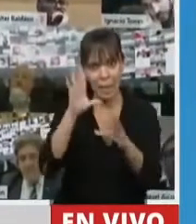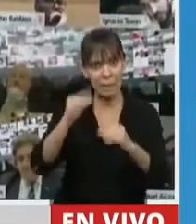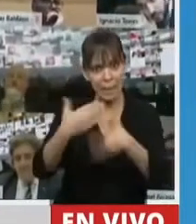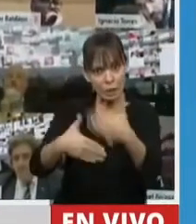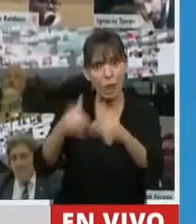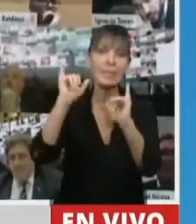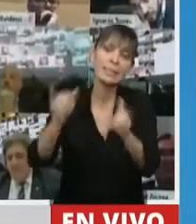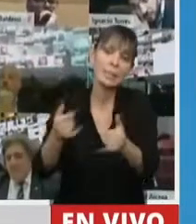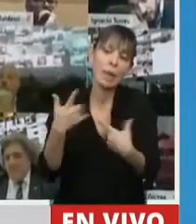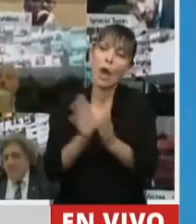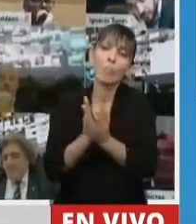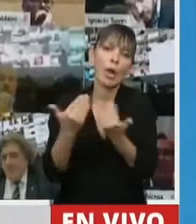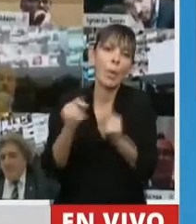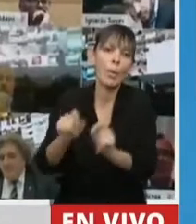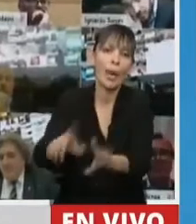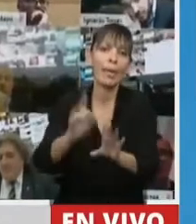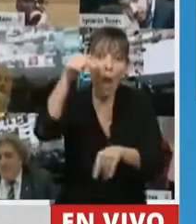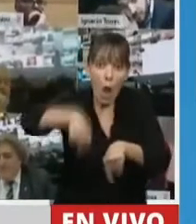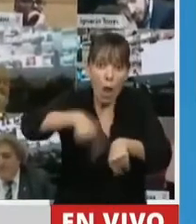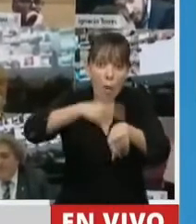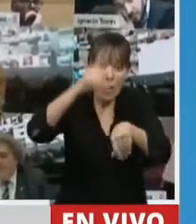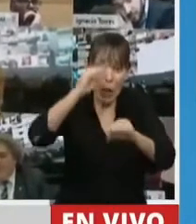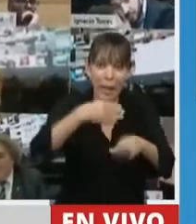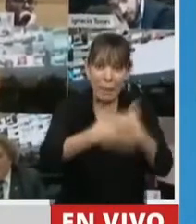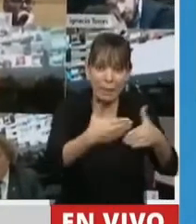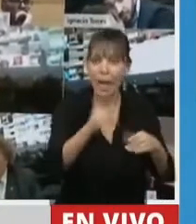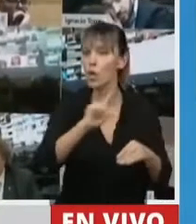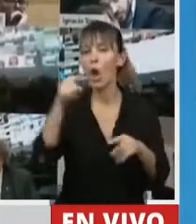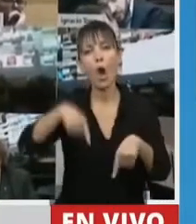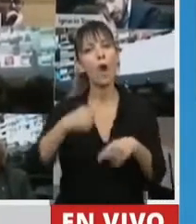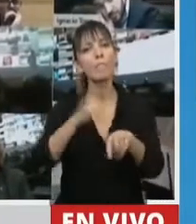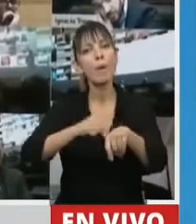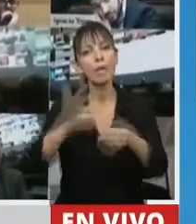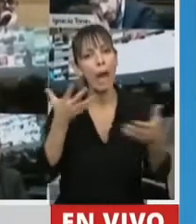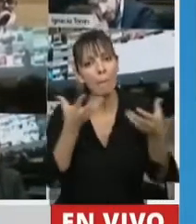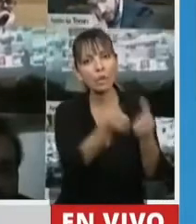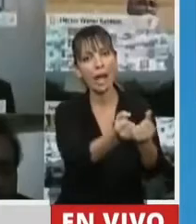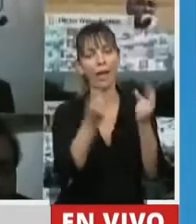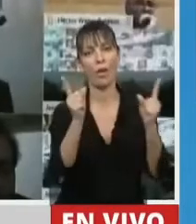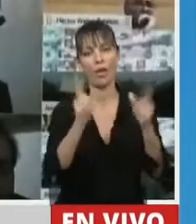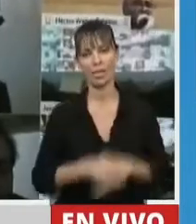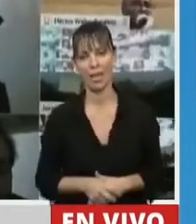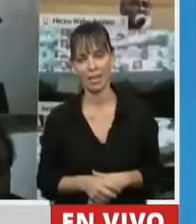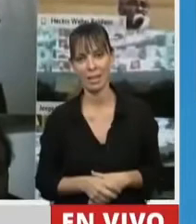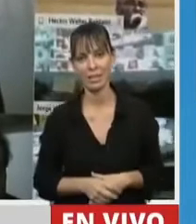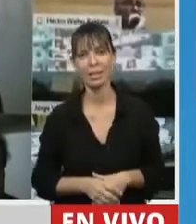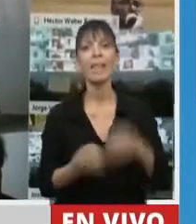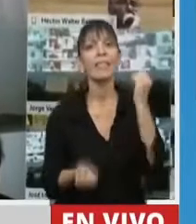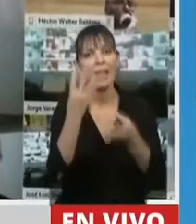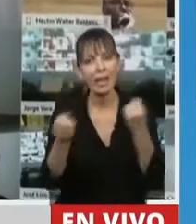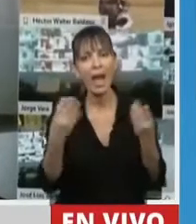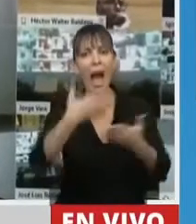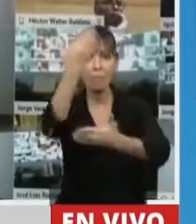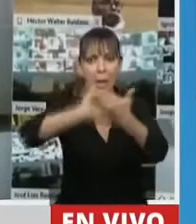hacen lo que pueden. Hoy no es momento de capacitar, hoy es momento de acompañar, de estar al lado de los docentes y de generar